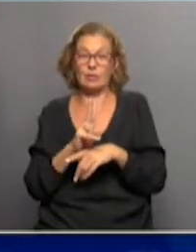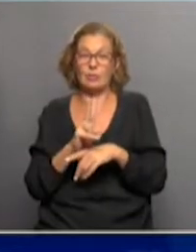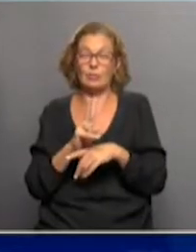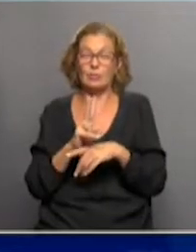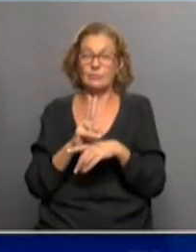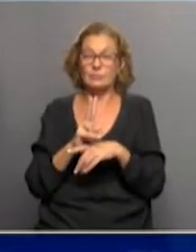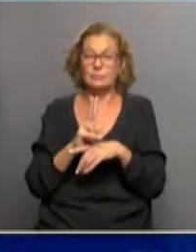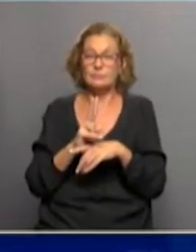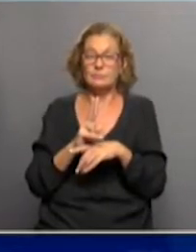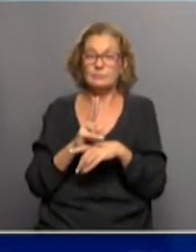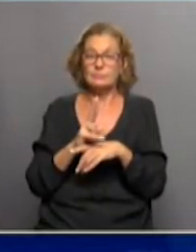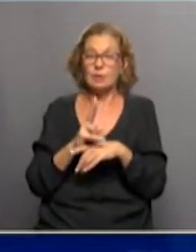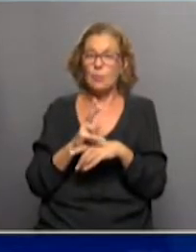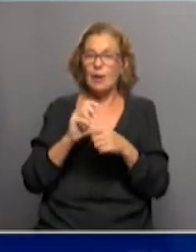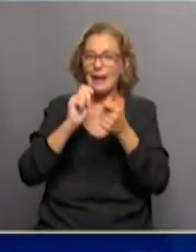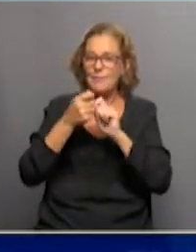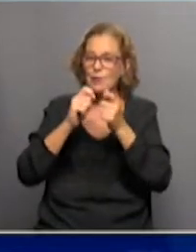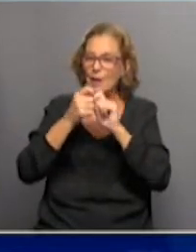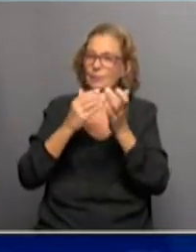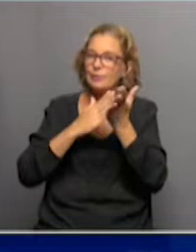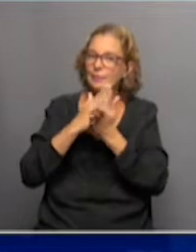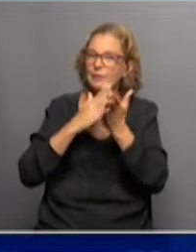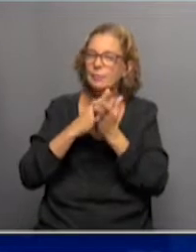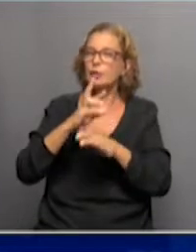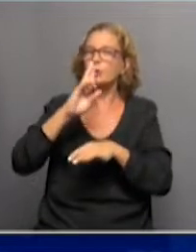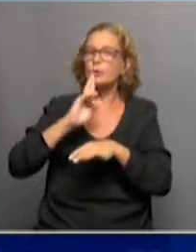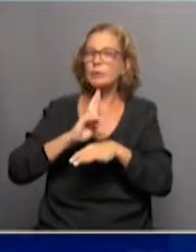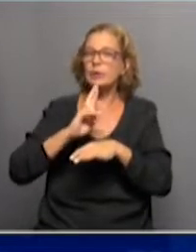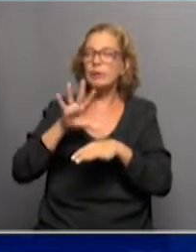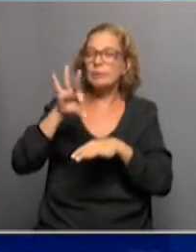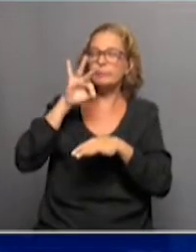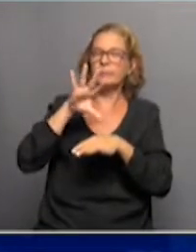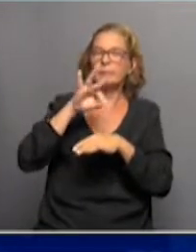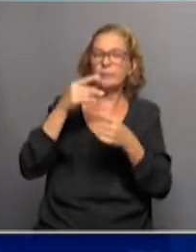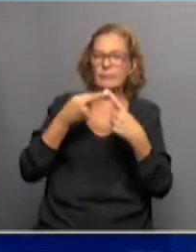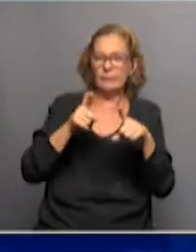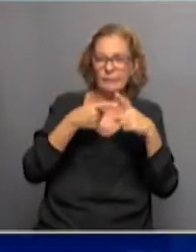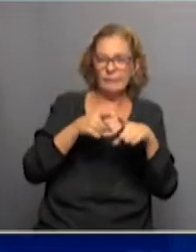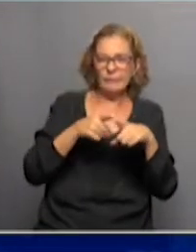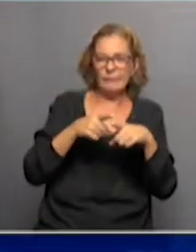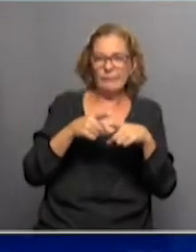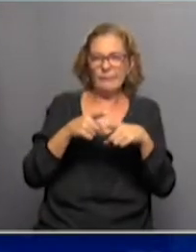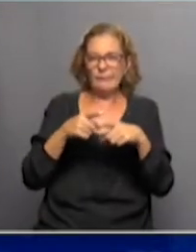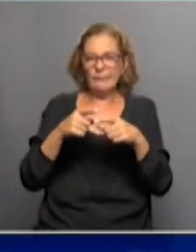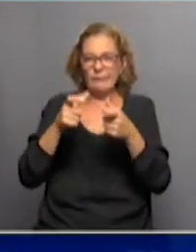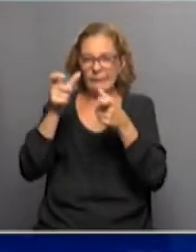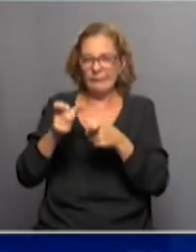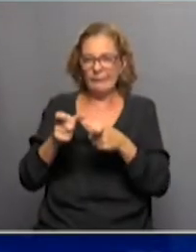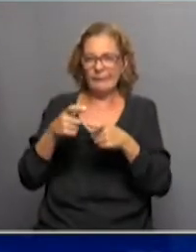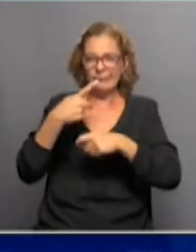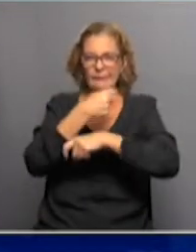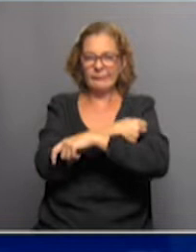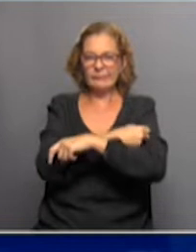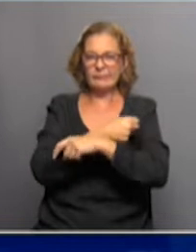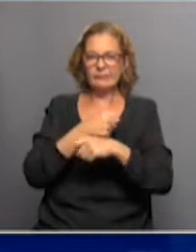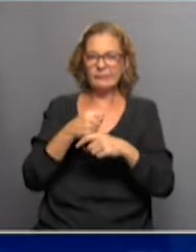actualización permanente de los resultados que se iban obteniendo de las diferentes fases con los diferentes candidatos vacunales que